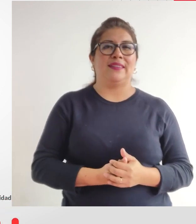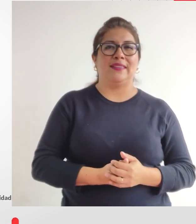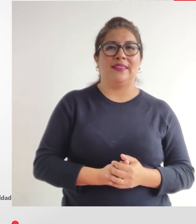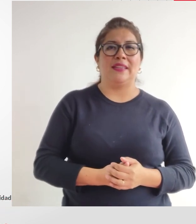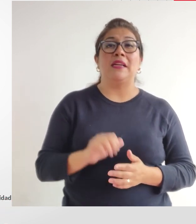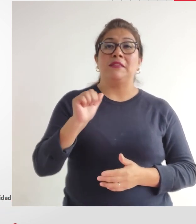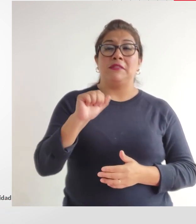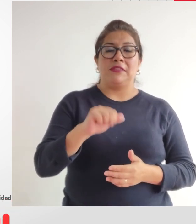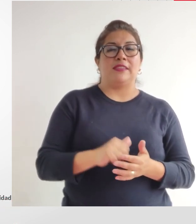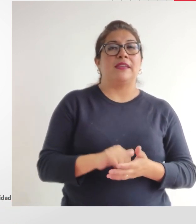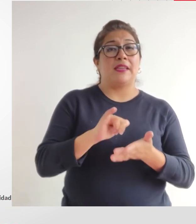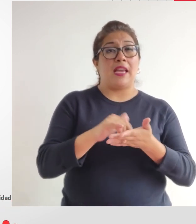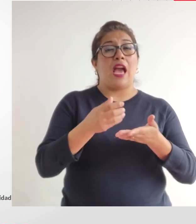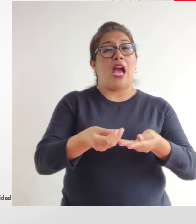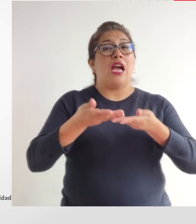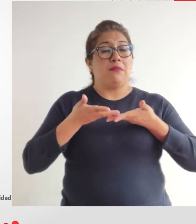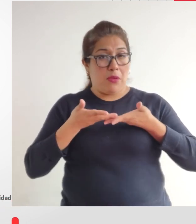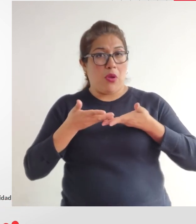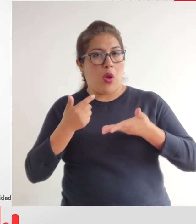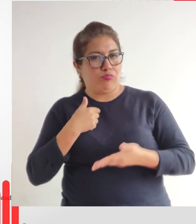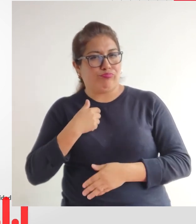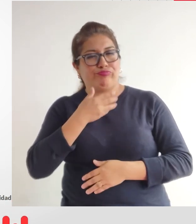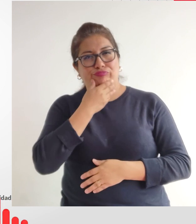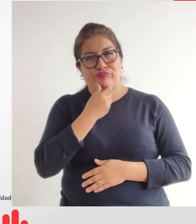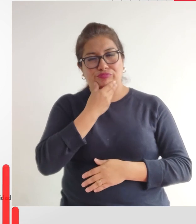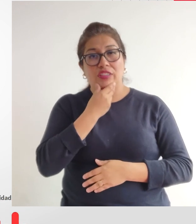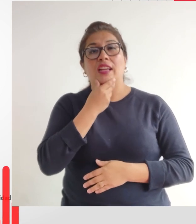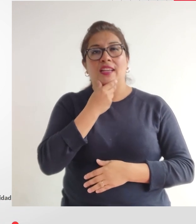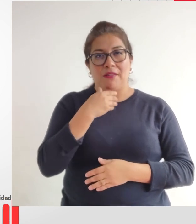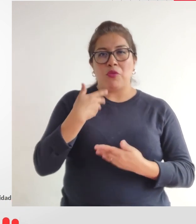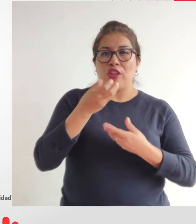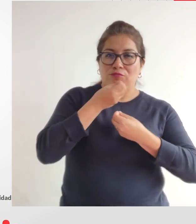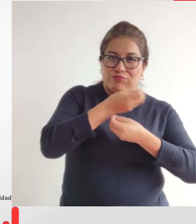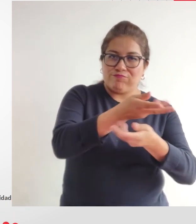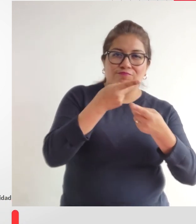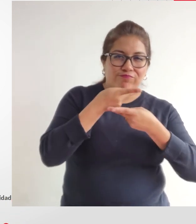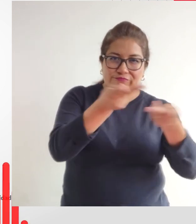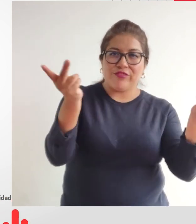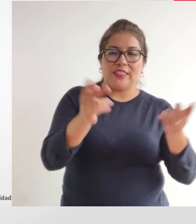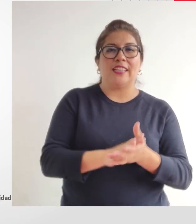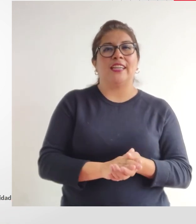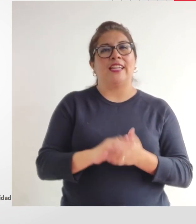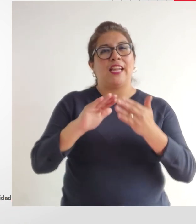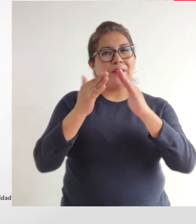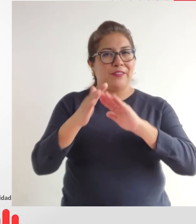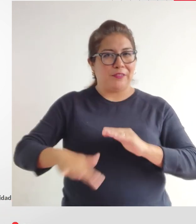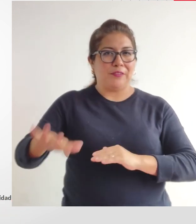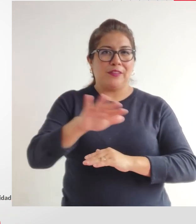por la pregunta porque me permite comunicar a las personas con discapacidad y a las autoridades